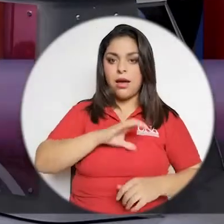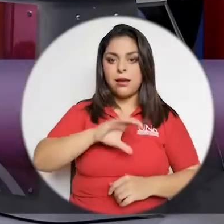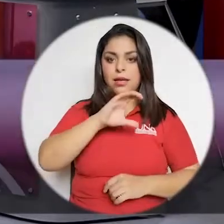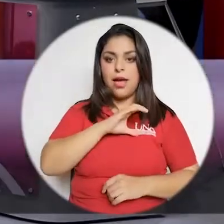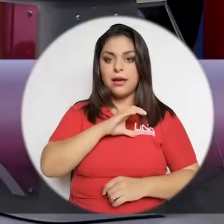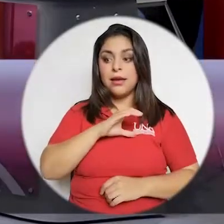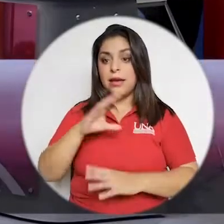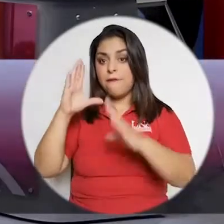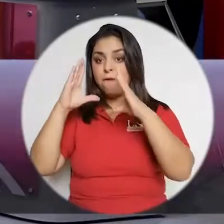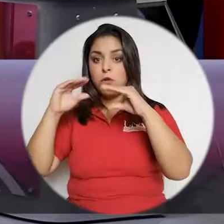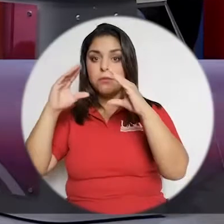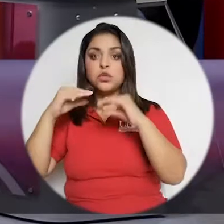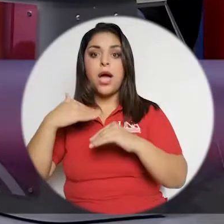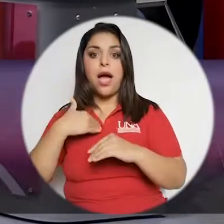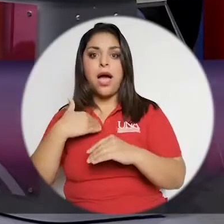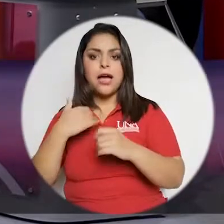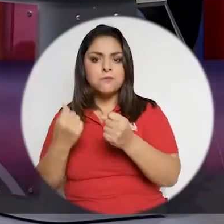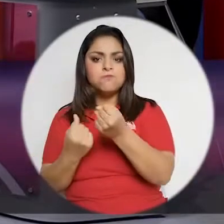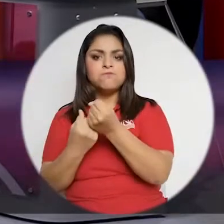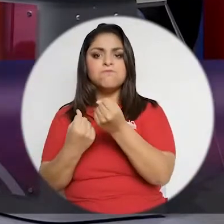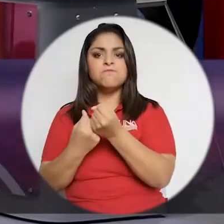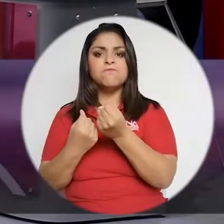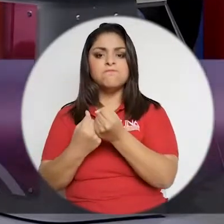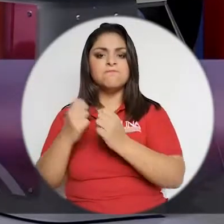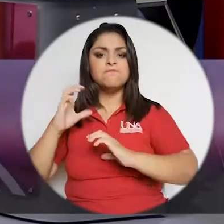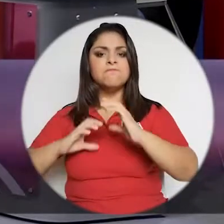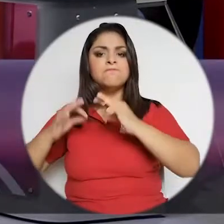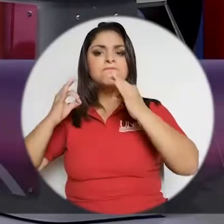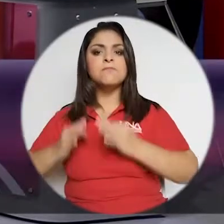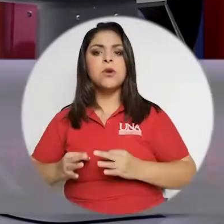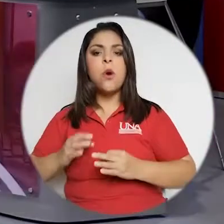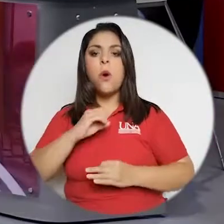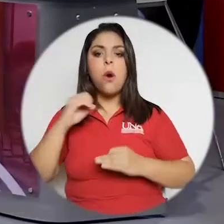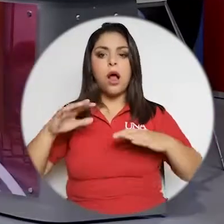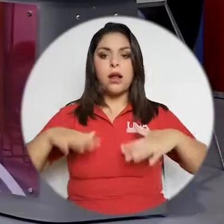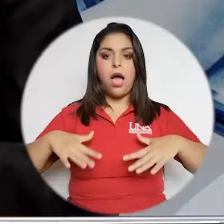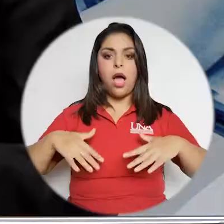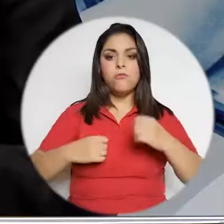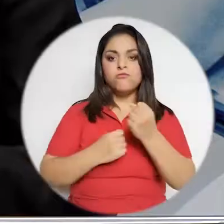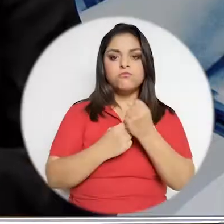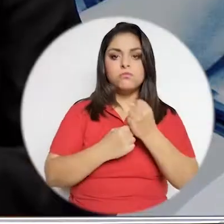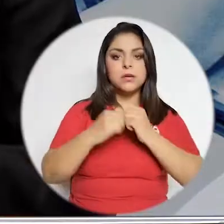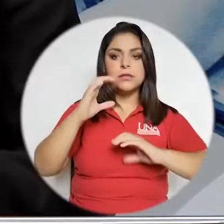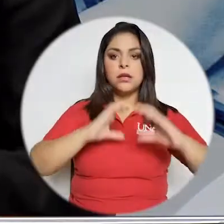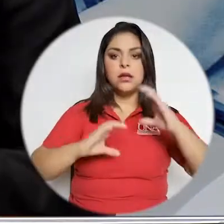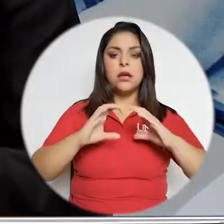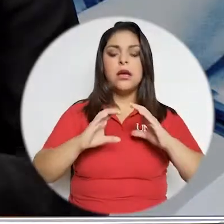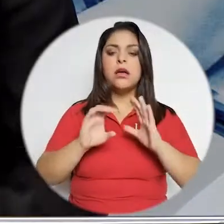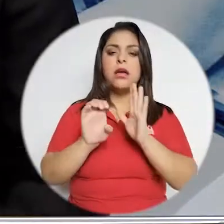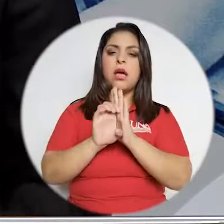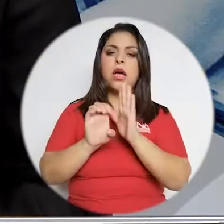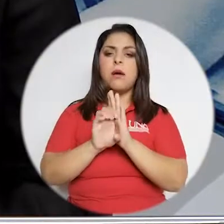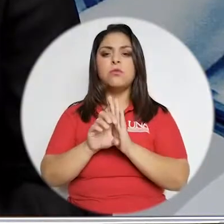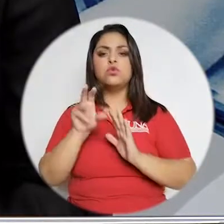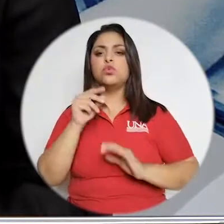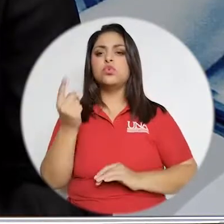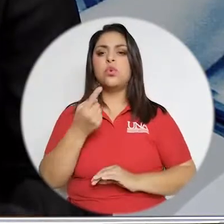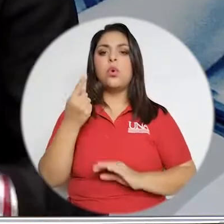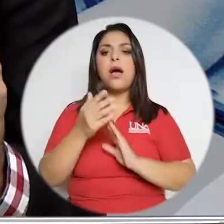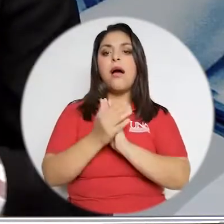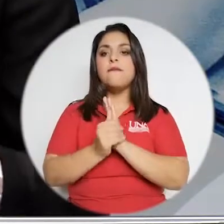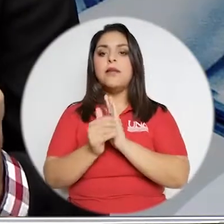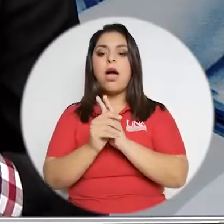que cuenta con respaldo e información que no cuenta con respaldo. Es decir, no es un tema solamente de habilidades